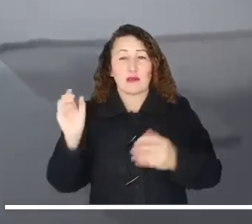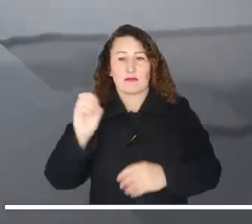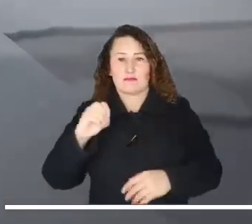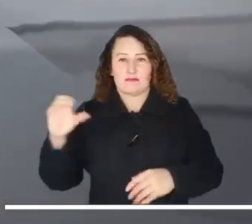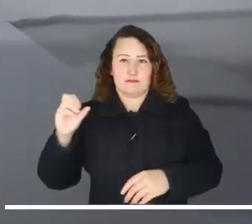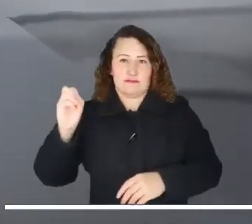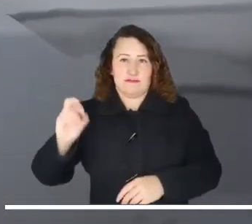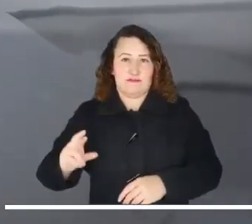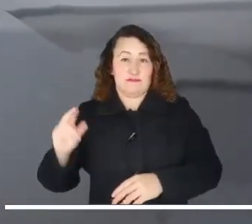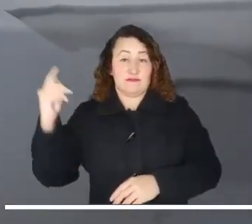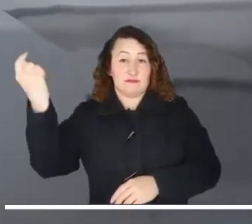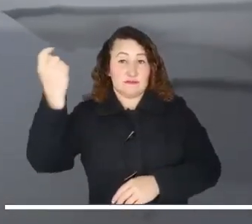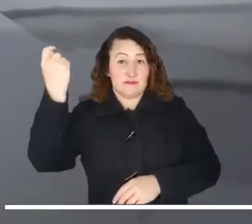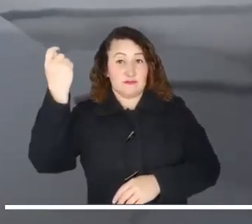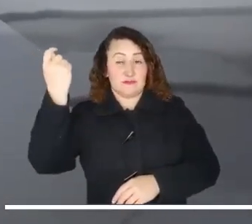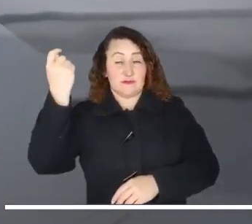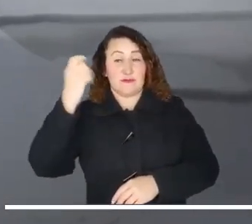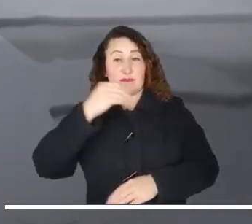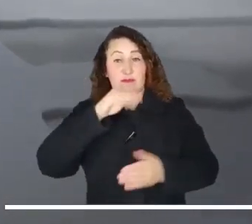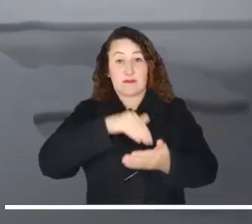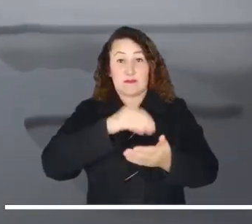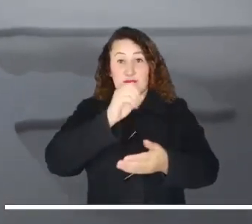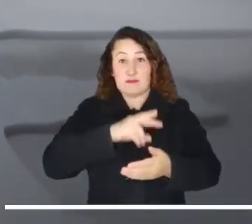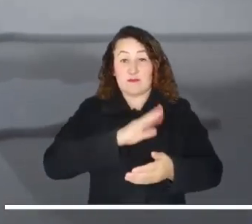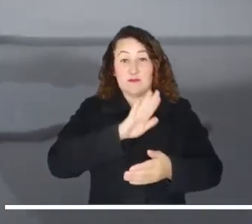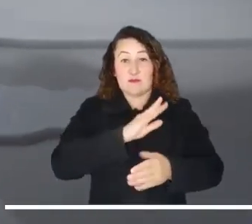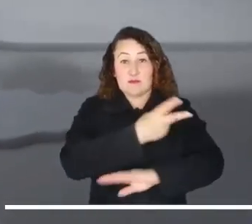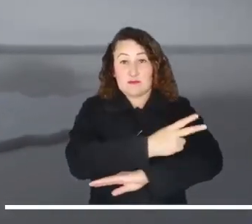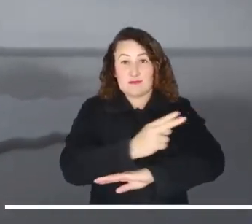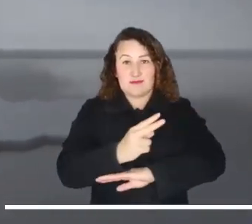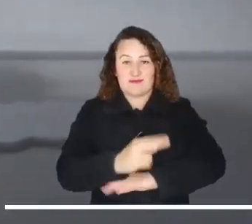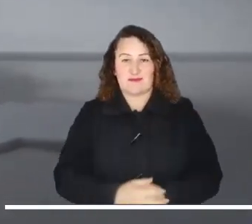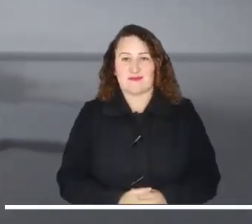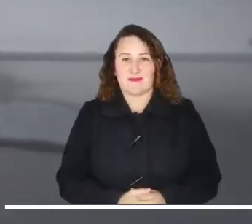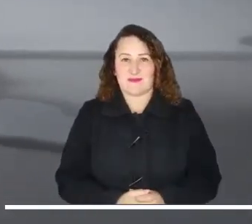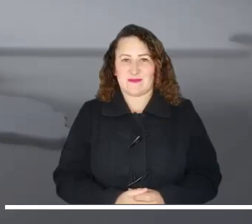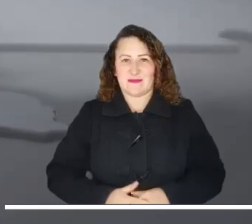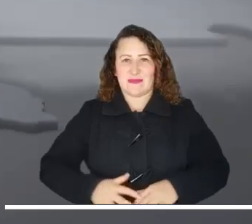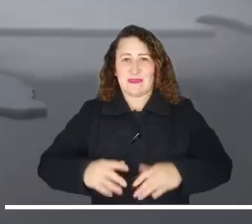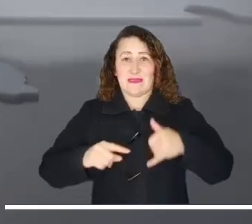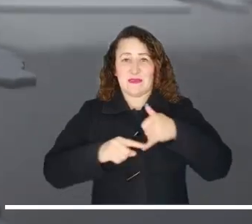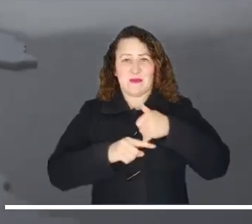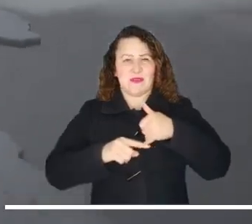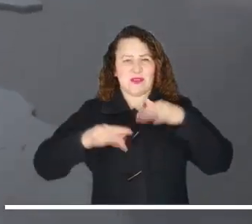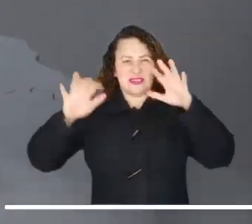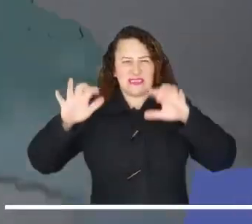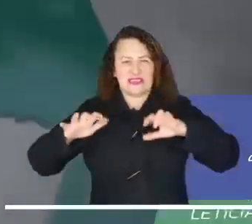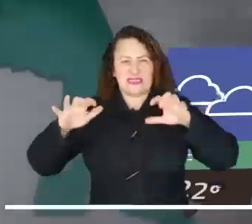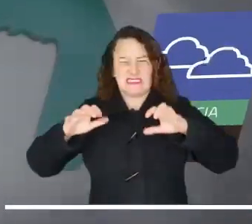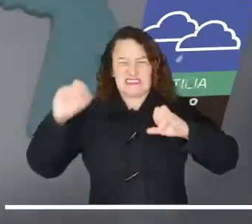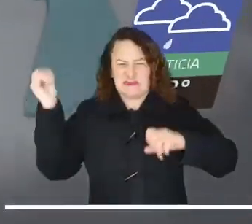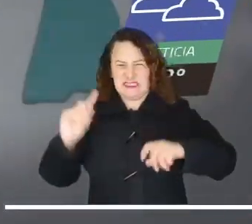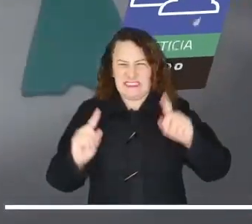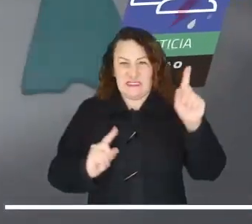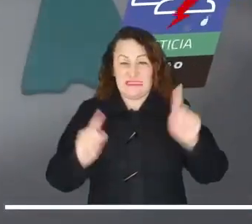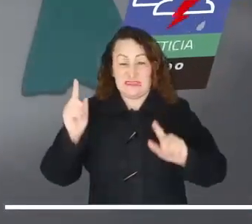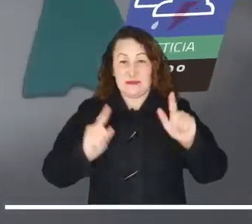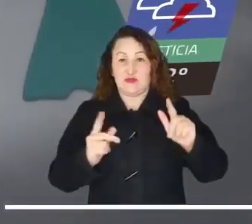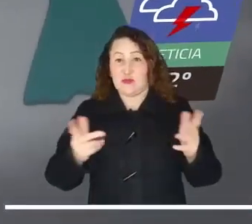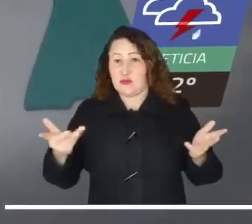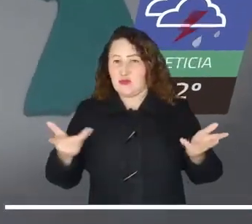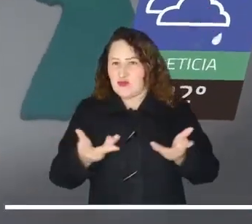llanera podrían surgir en sectores del occidente y sur de Meta y centro y sur de Vichada. Las precipitaciones